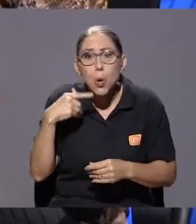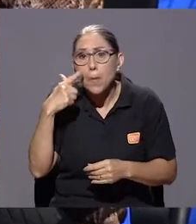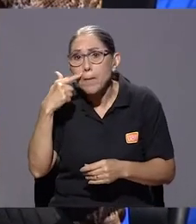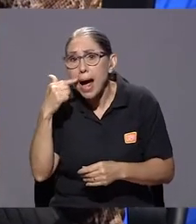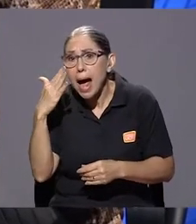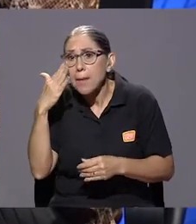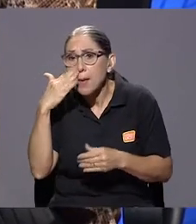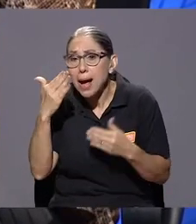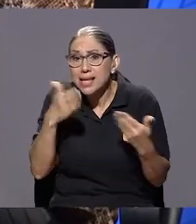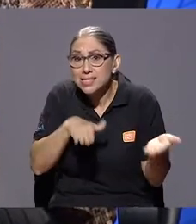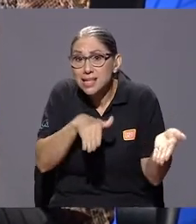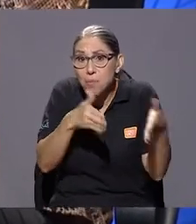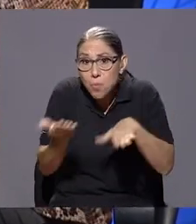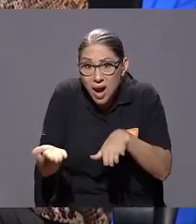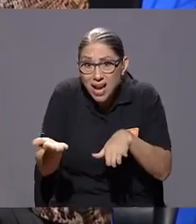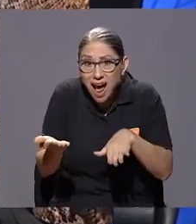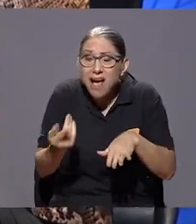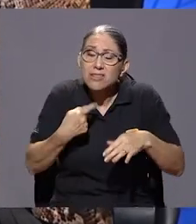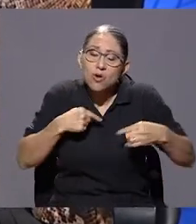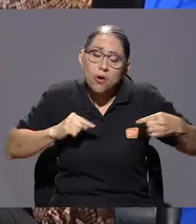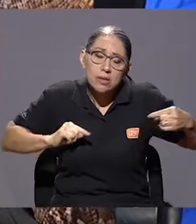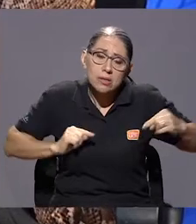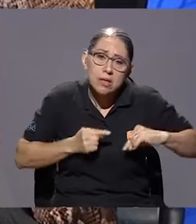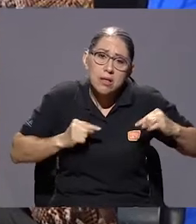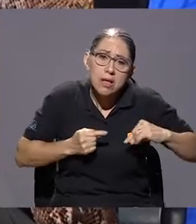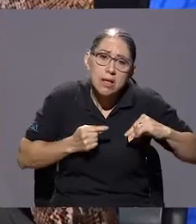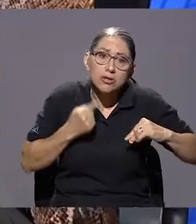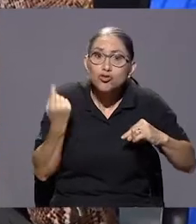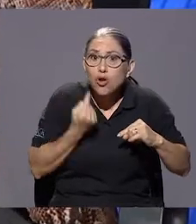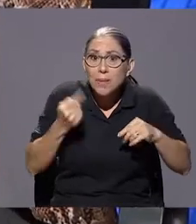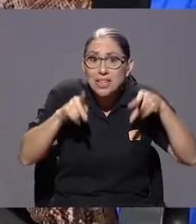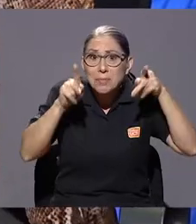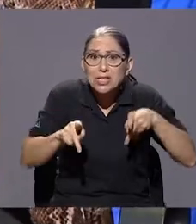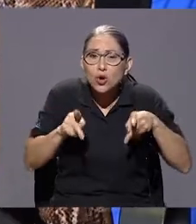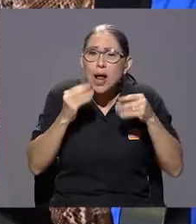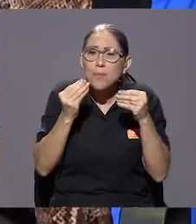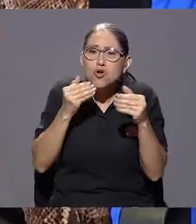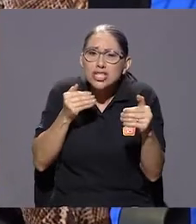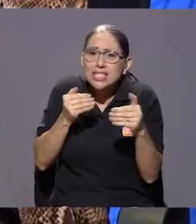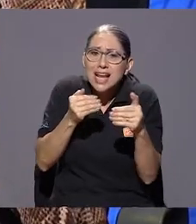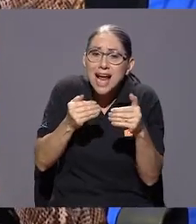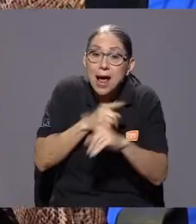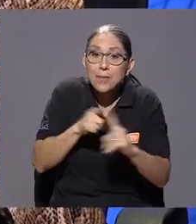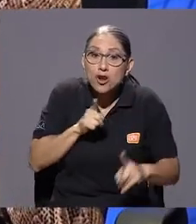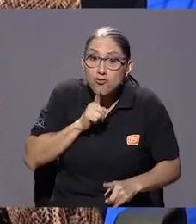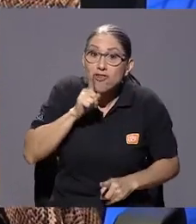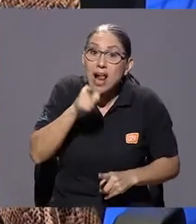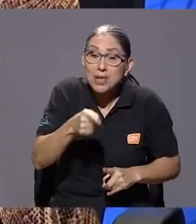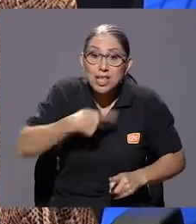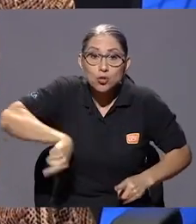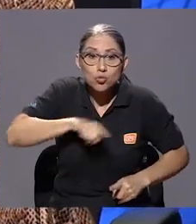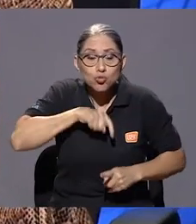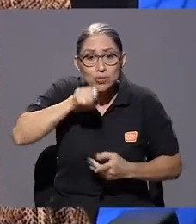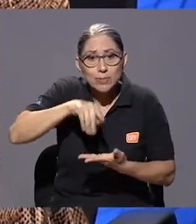mamá. Únicamente cuando es una pérdida de una persona que es muy allegada, pero en realidad el duelo tenemos que aprender a vivir con él porque también nosotros